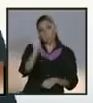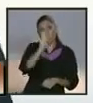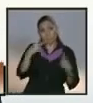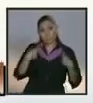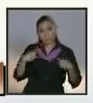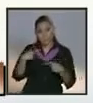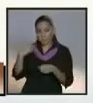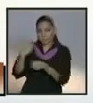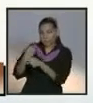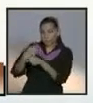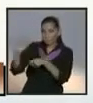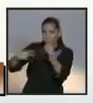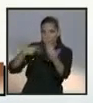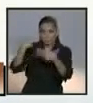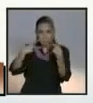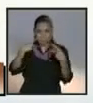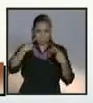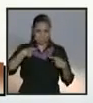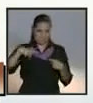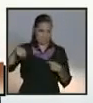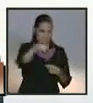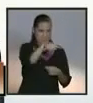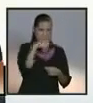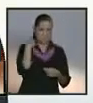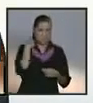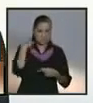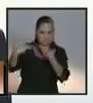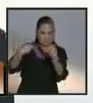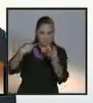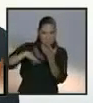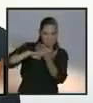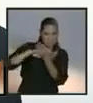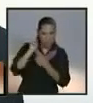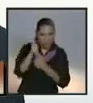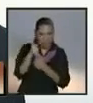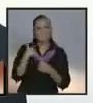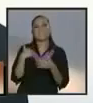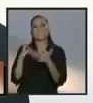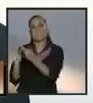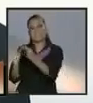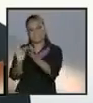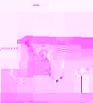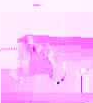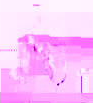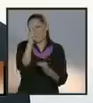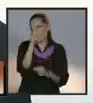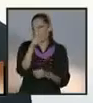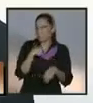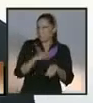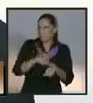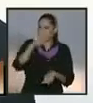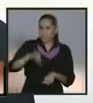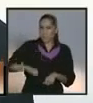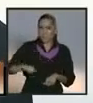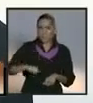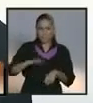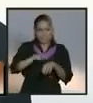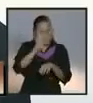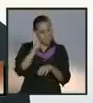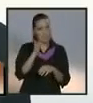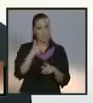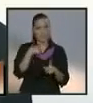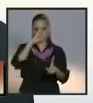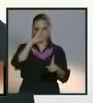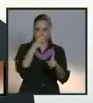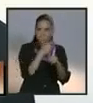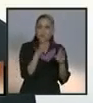eventualmente hagan. Pero sobre todo quiero dedicar mayor tiempo a explicarte qué voy a hacer y cómo lo voy